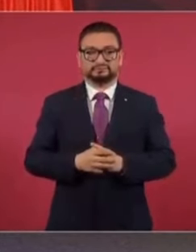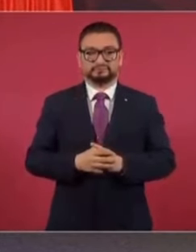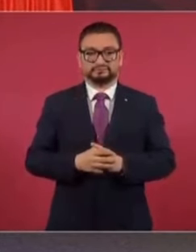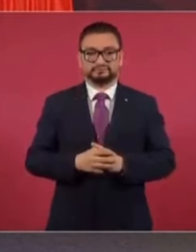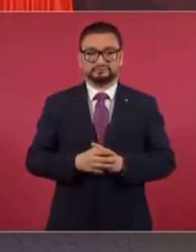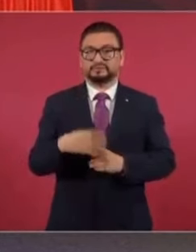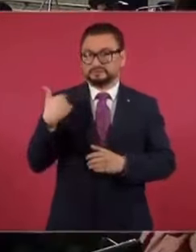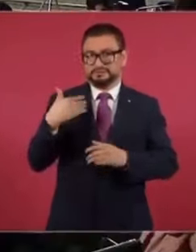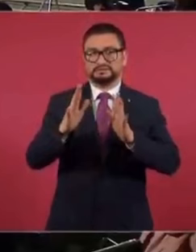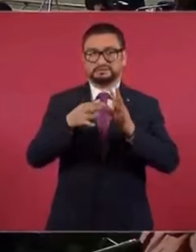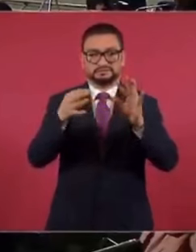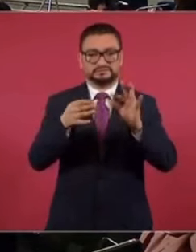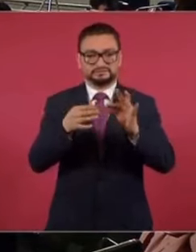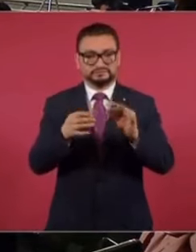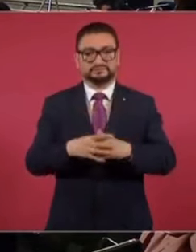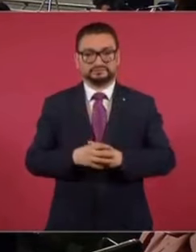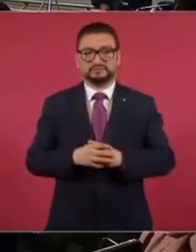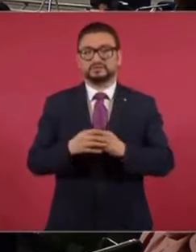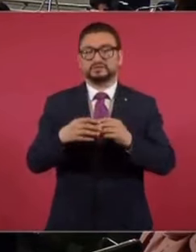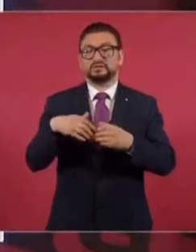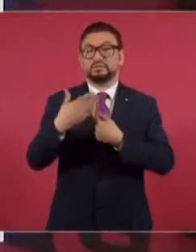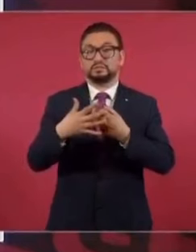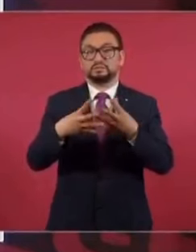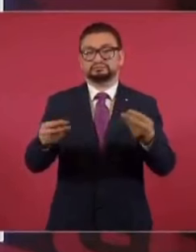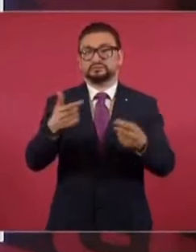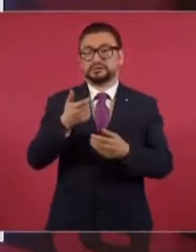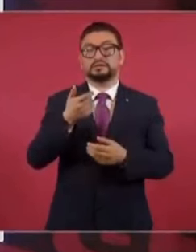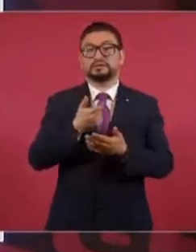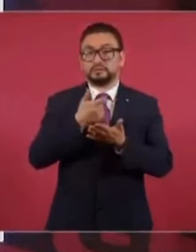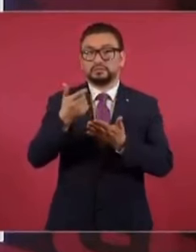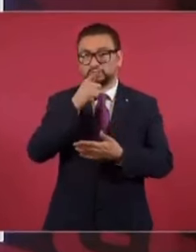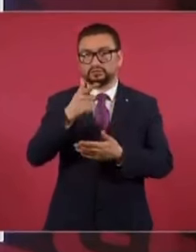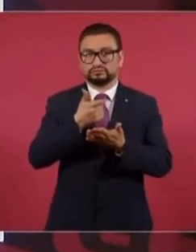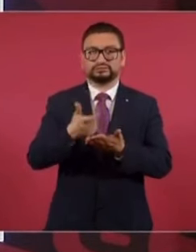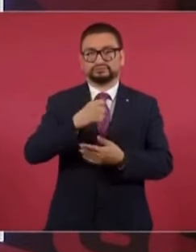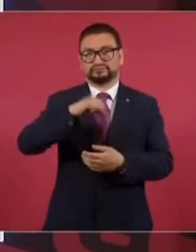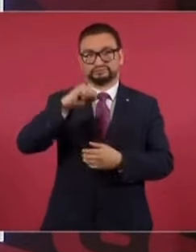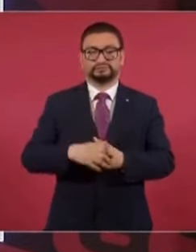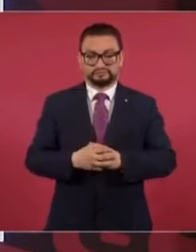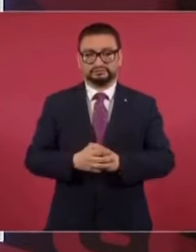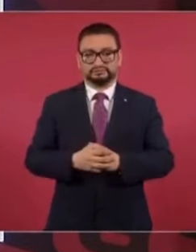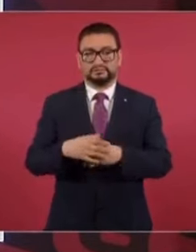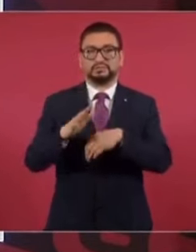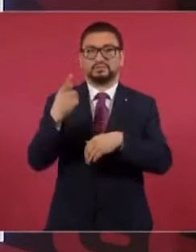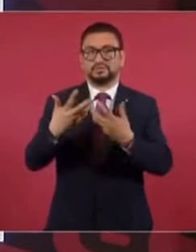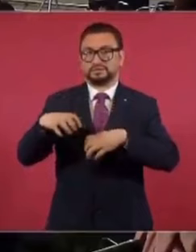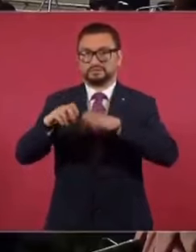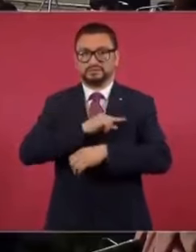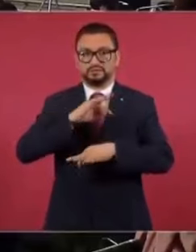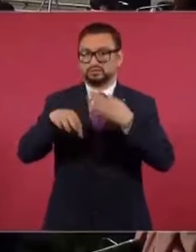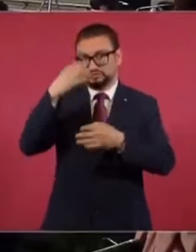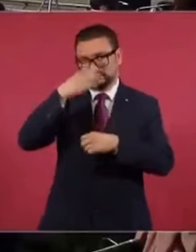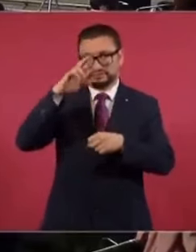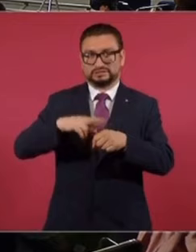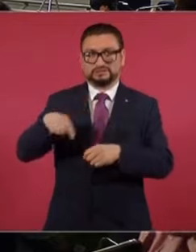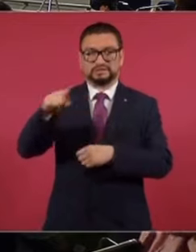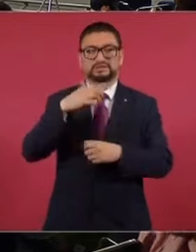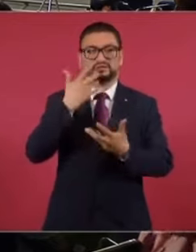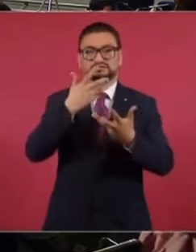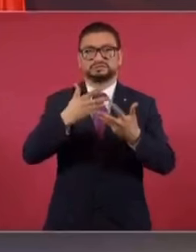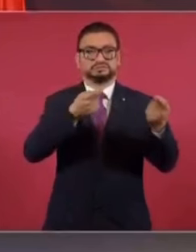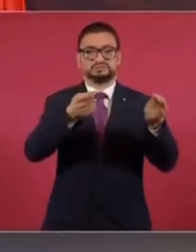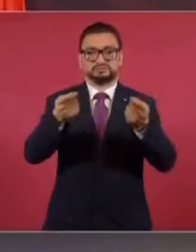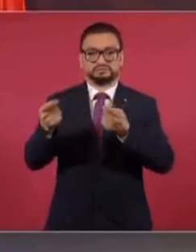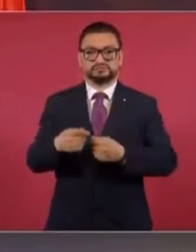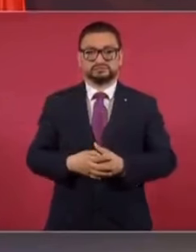Y como se explicó, íbamos a estar pagando más por la luz. Yo tengo. Porque entonces sí, todas las empresas extranjeras iban a estar